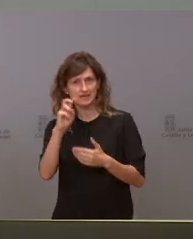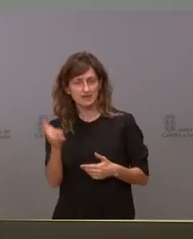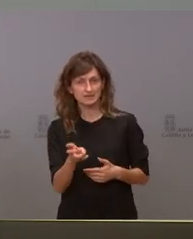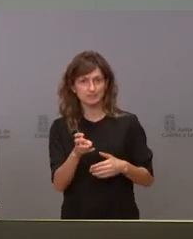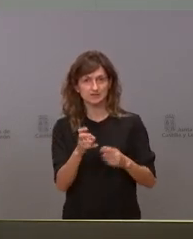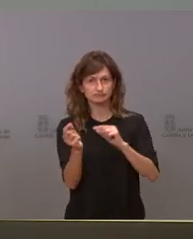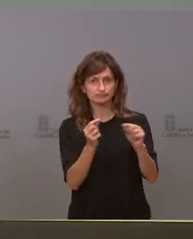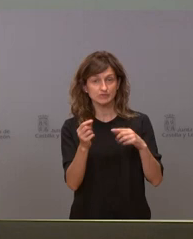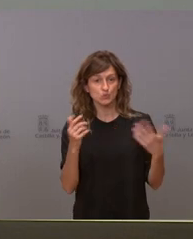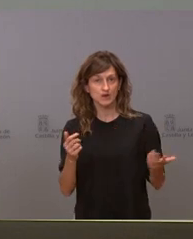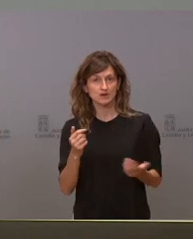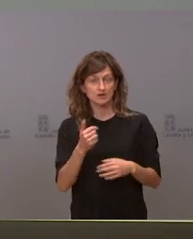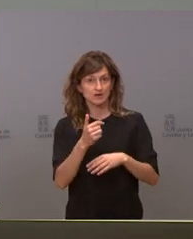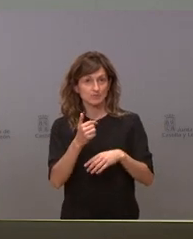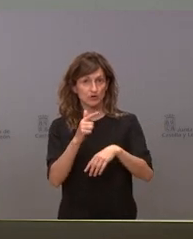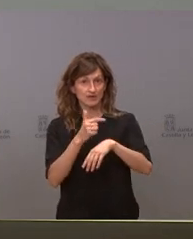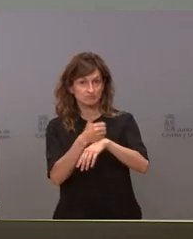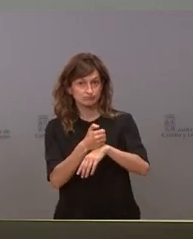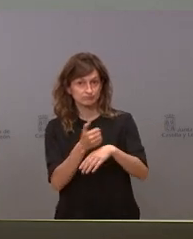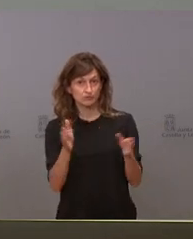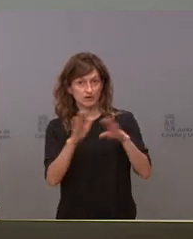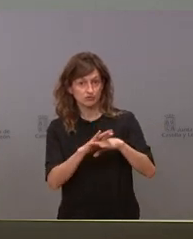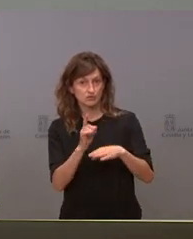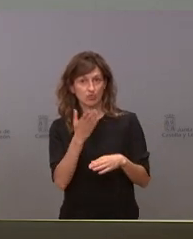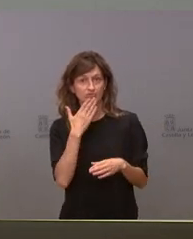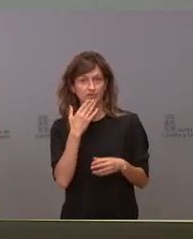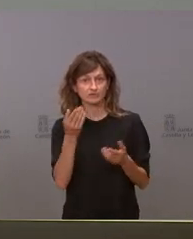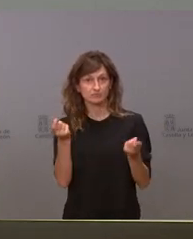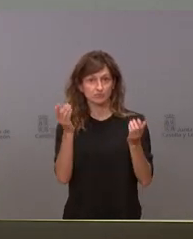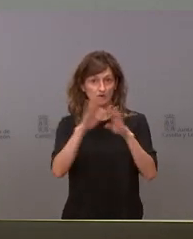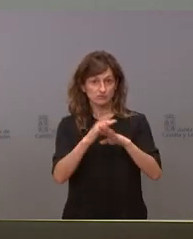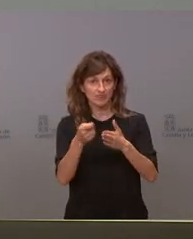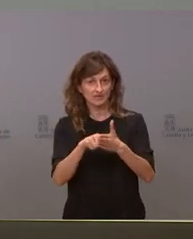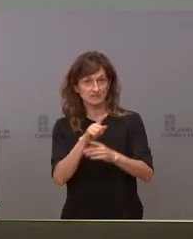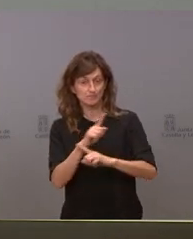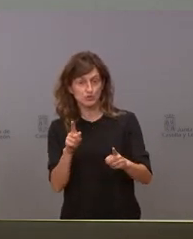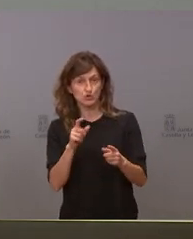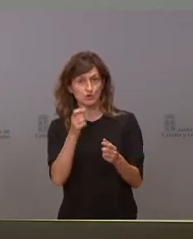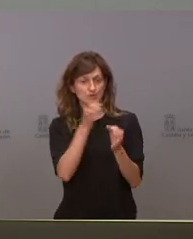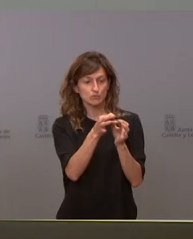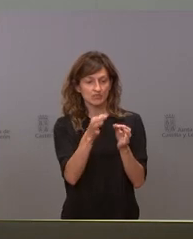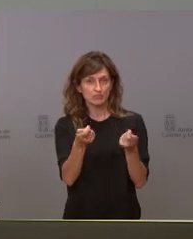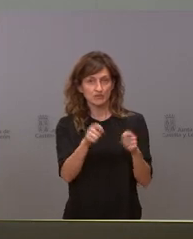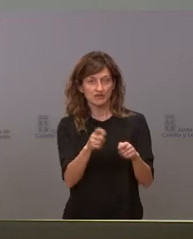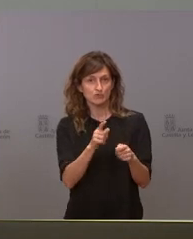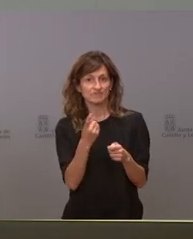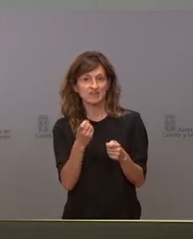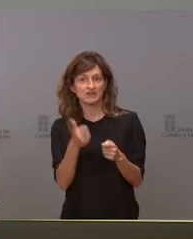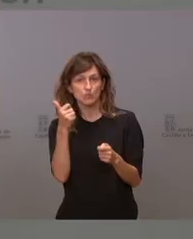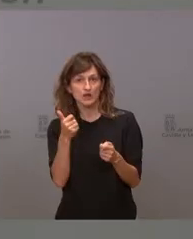mesa porque si no lo está el toque de queda tampoco el cierre del ocio nocturno y tampoco el cierre por municipios y provincias qué queda